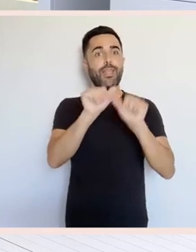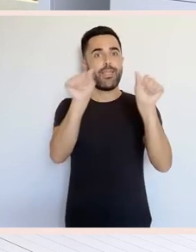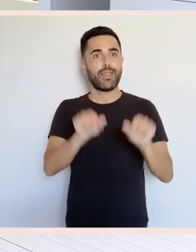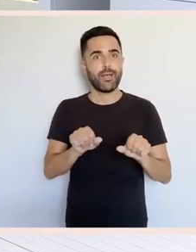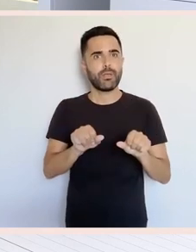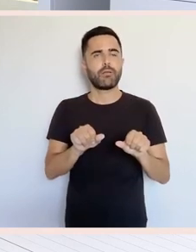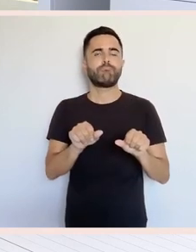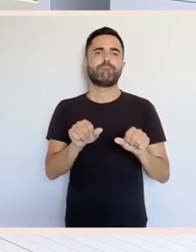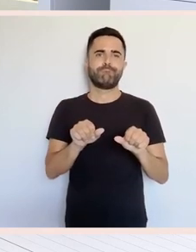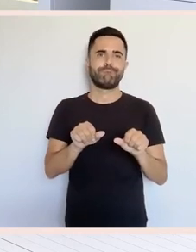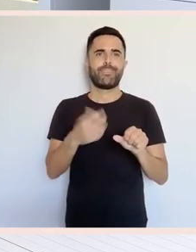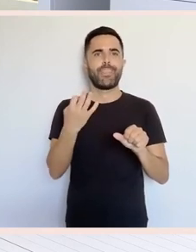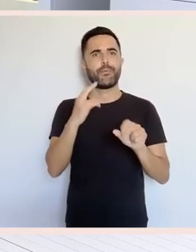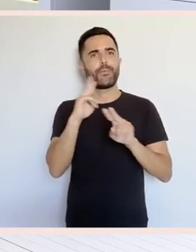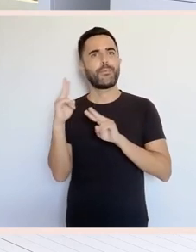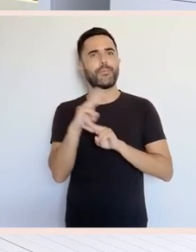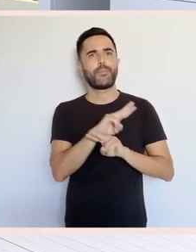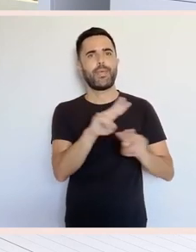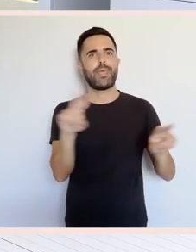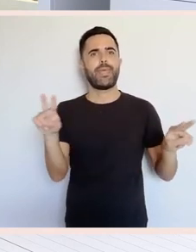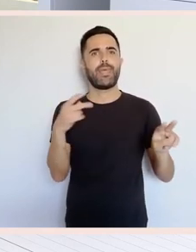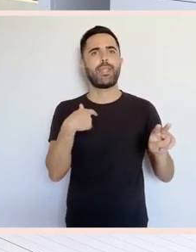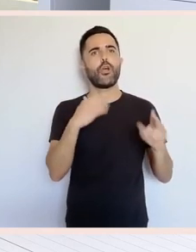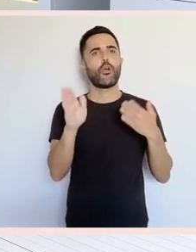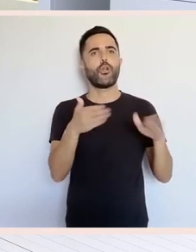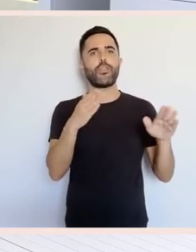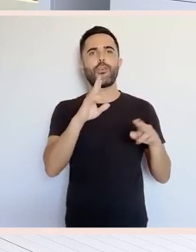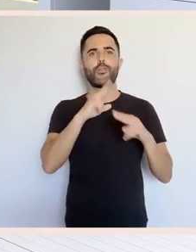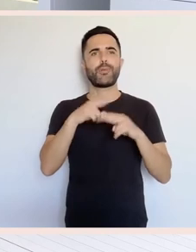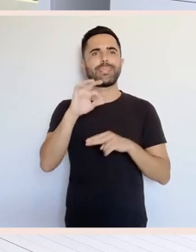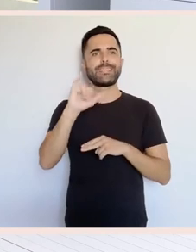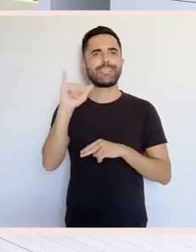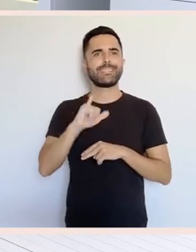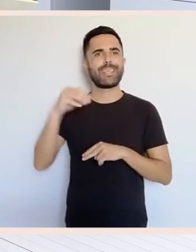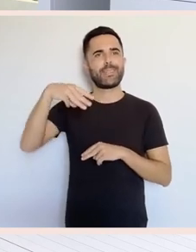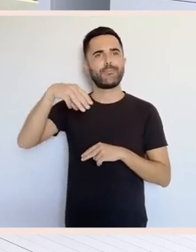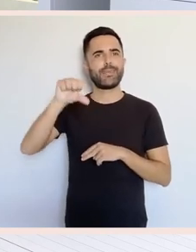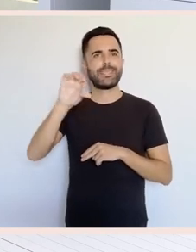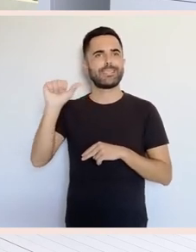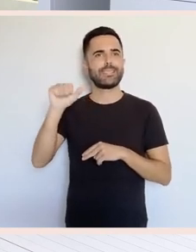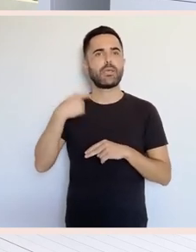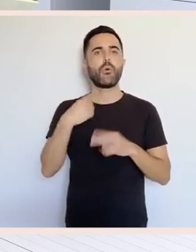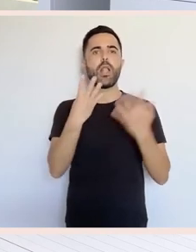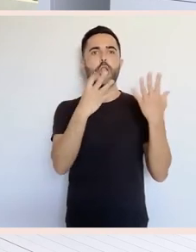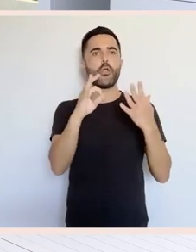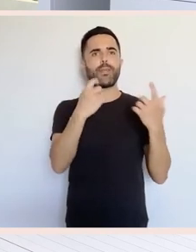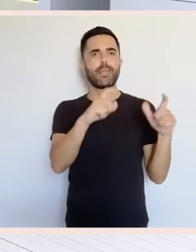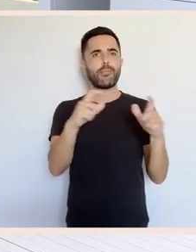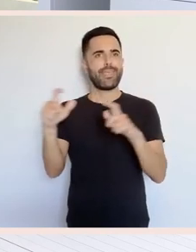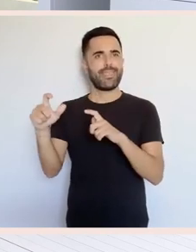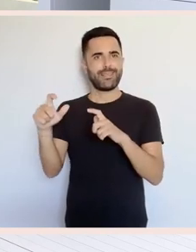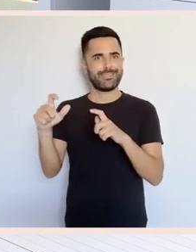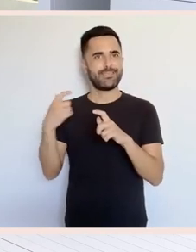debemos de deixar de ver esta colección Sánchez Mesas constituída por máis de 90 pezas de importación